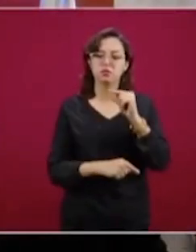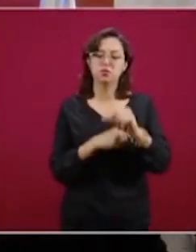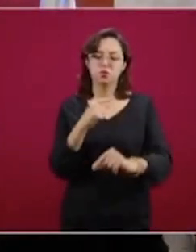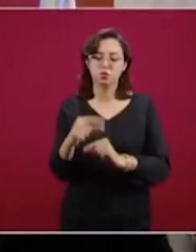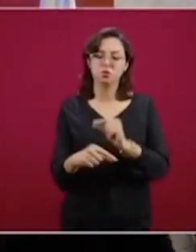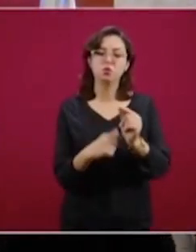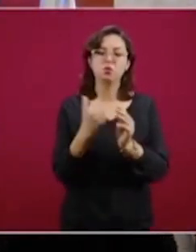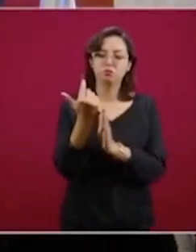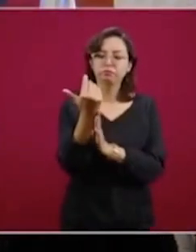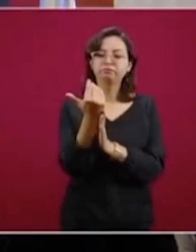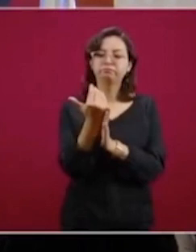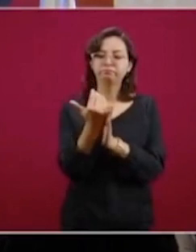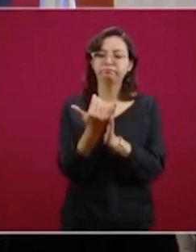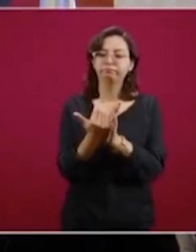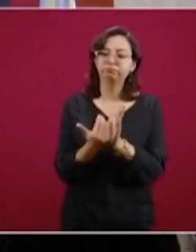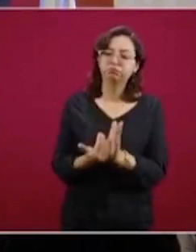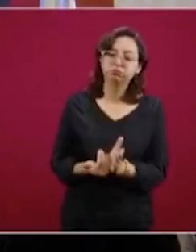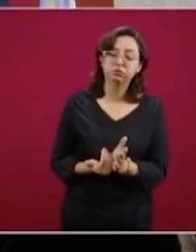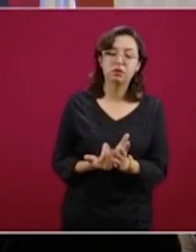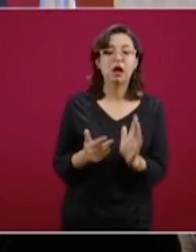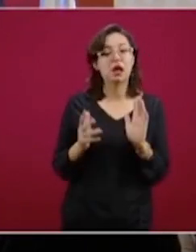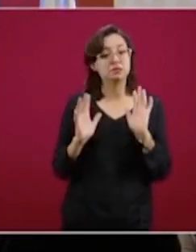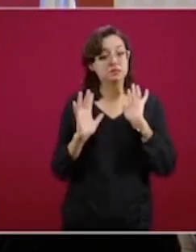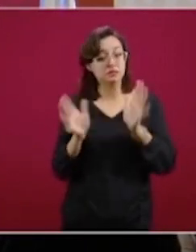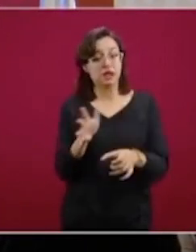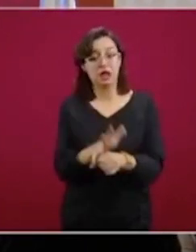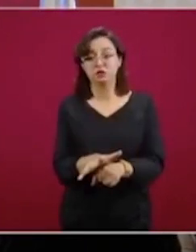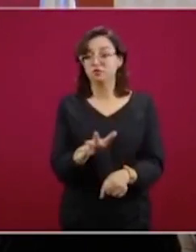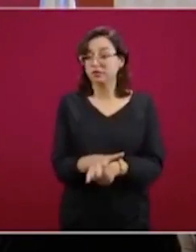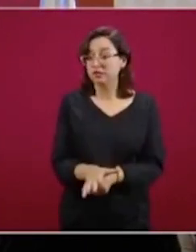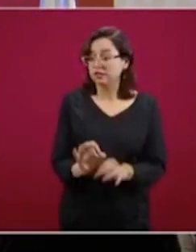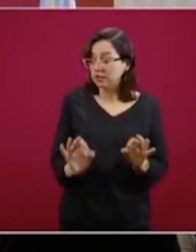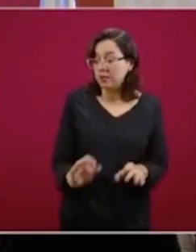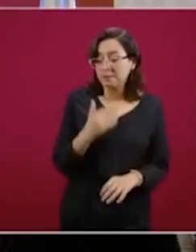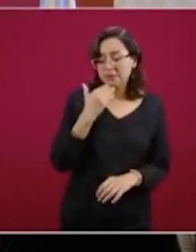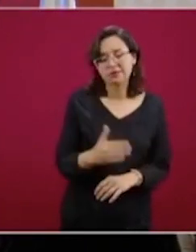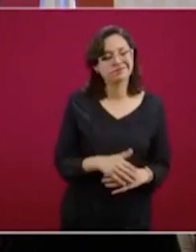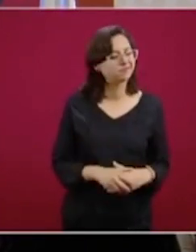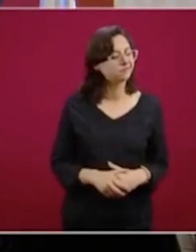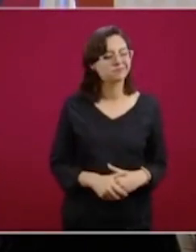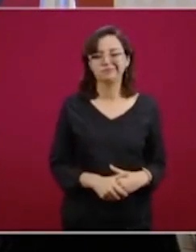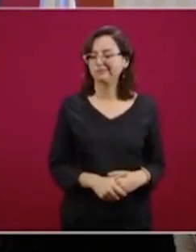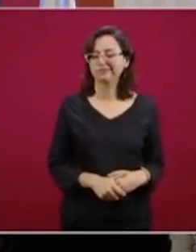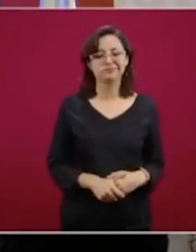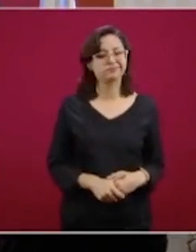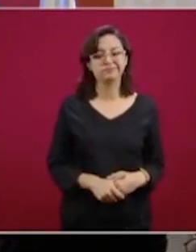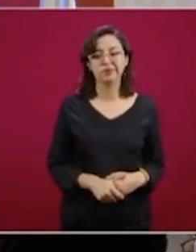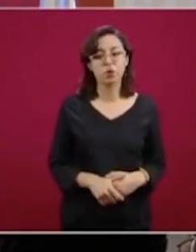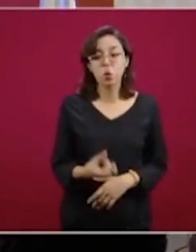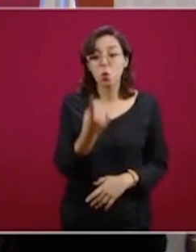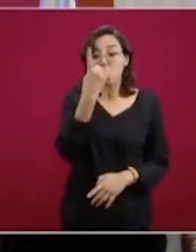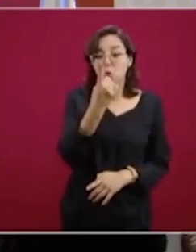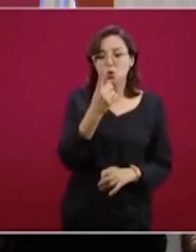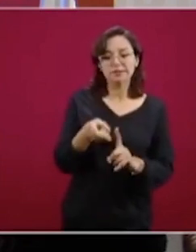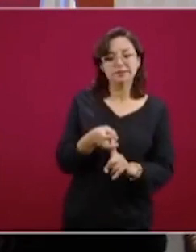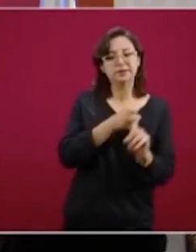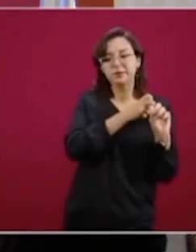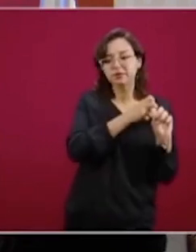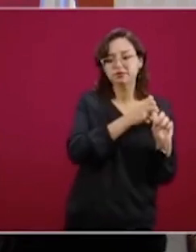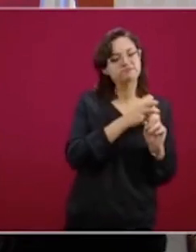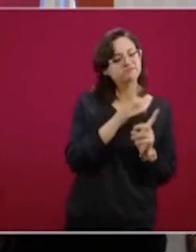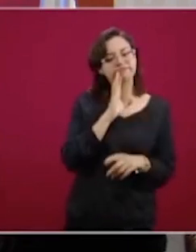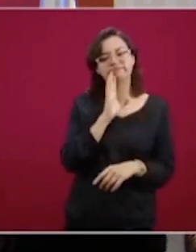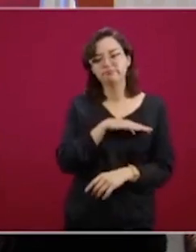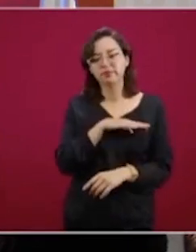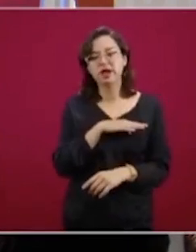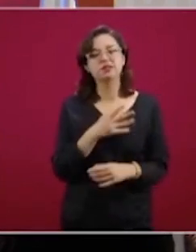lo que no significa que nos sintamos satisfechos de estos resultados. Mientras haya un secuestro, tendremos las